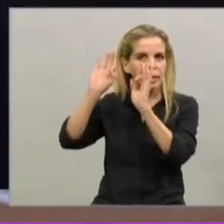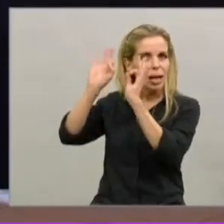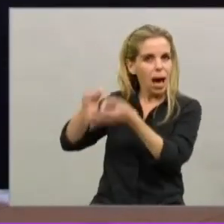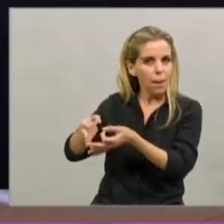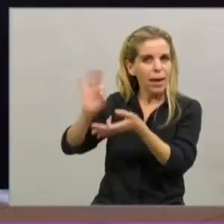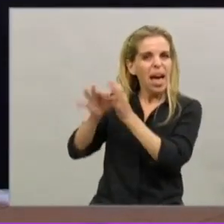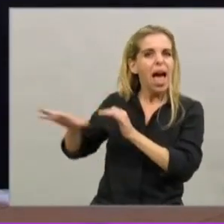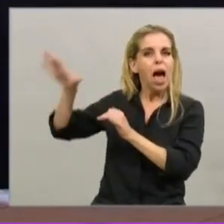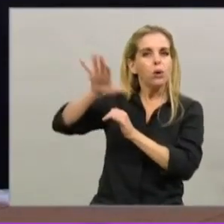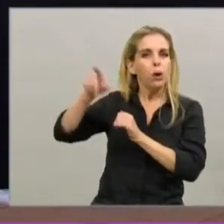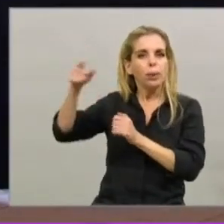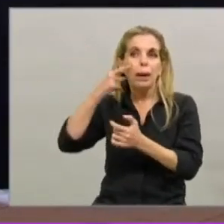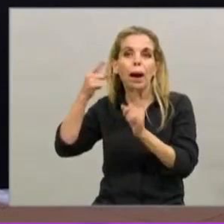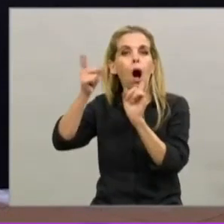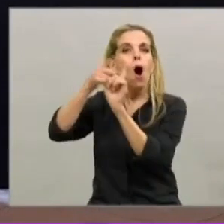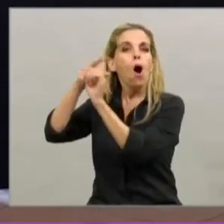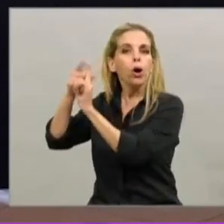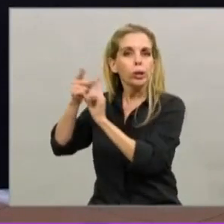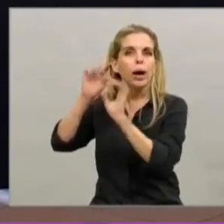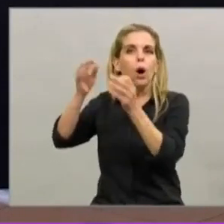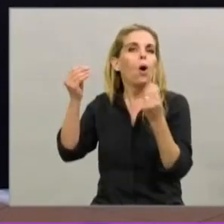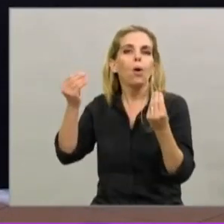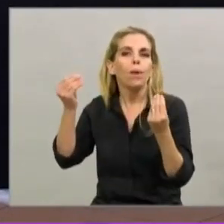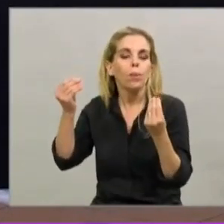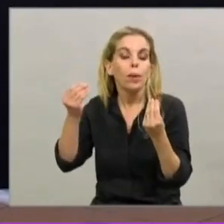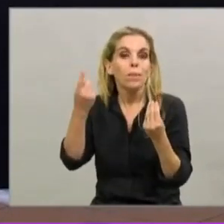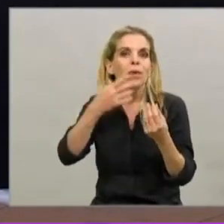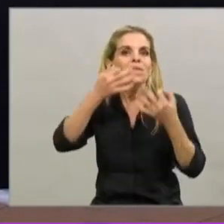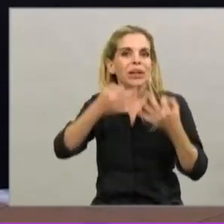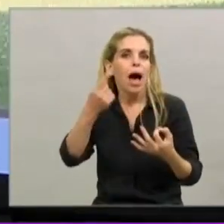qué hicieron, qué les funcionó y qué no. Pero no hay conocimiento preciso.